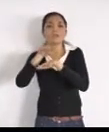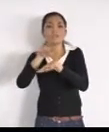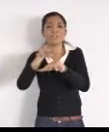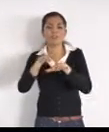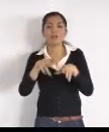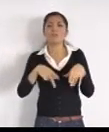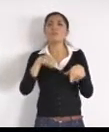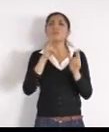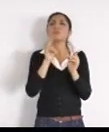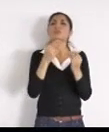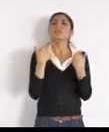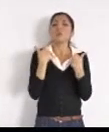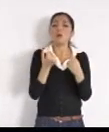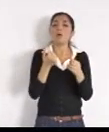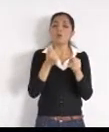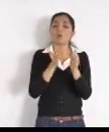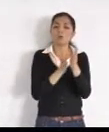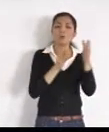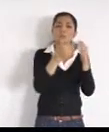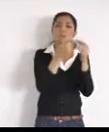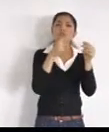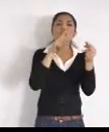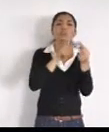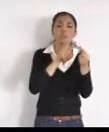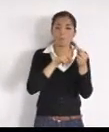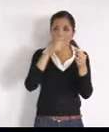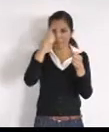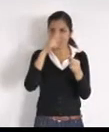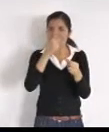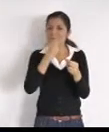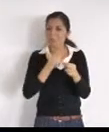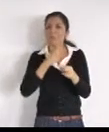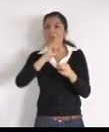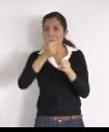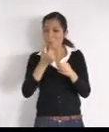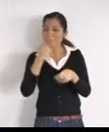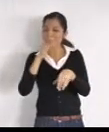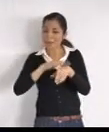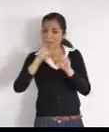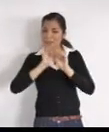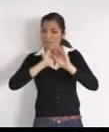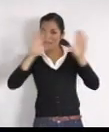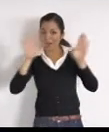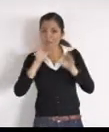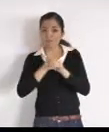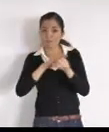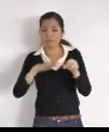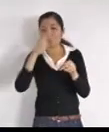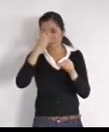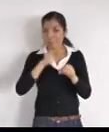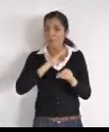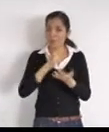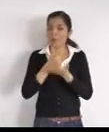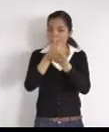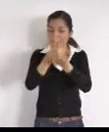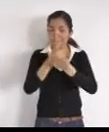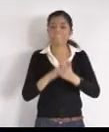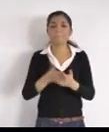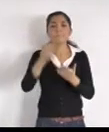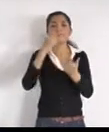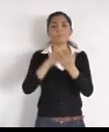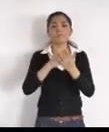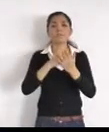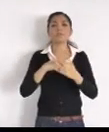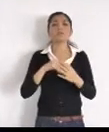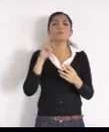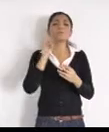poderlo, atender, Pilio Lamires, por el Facebook personal, en Villas de la Hacienda, está contaminado, el canal de aguas pluviales, y